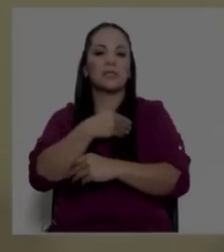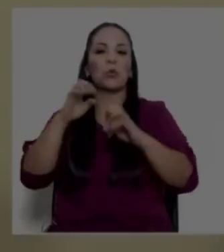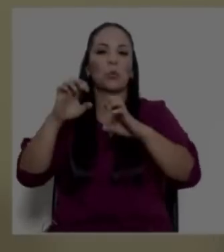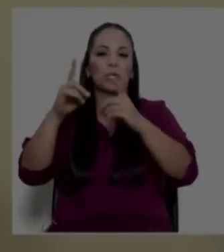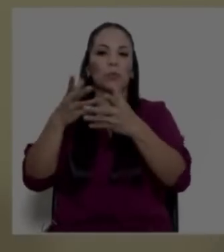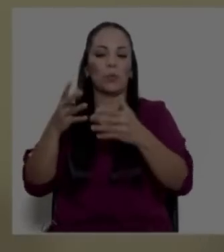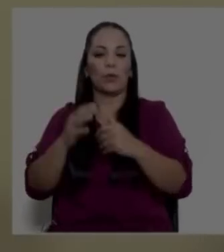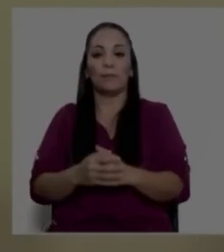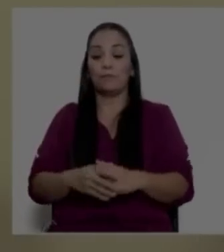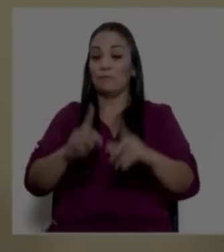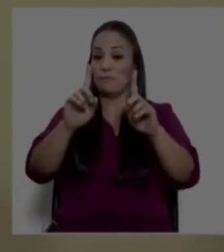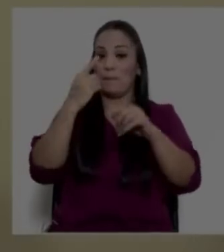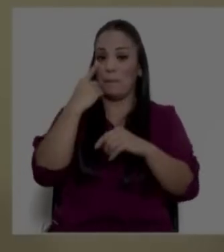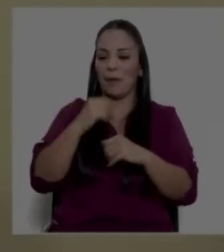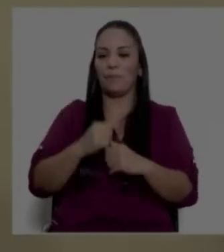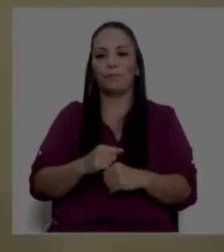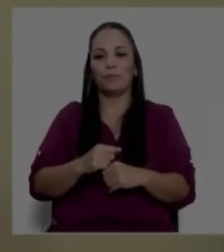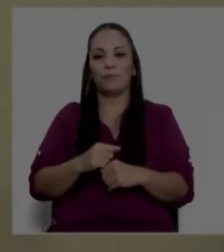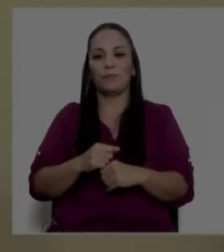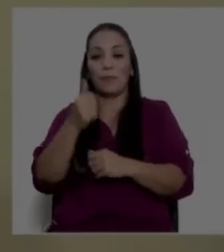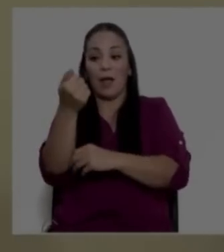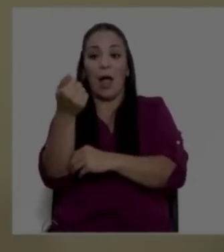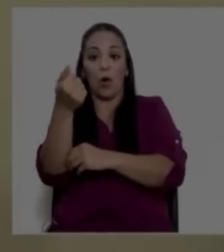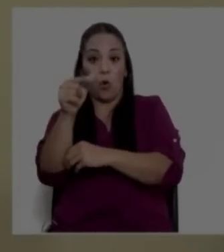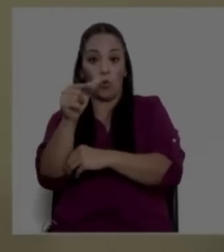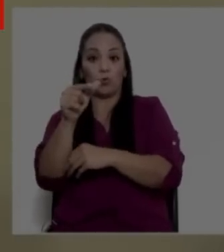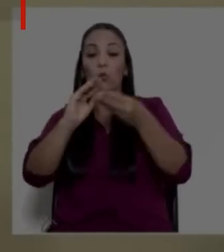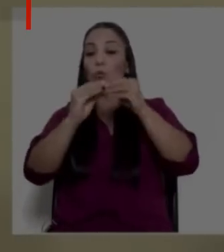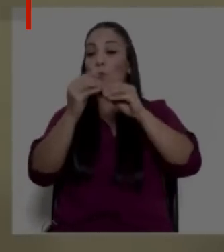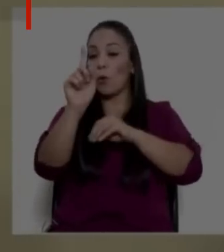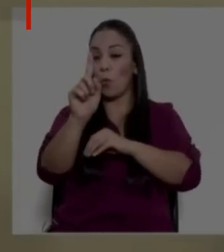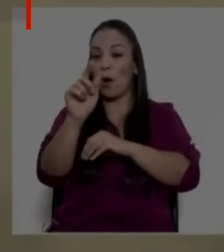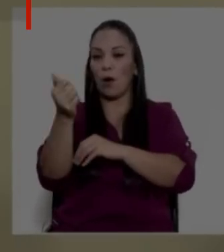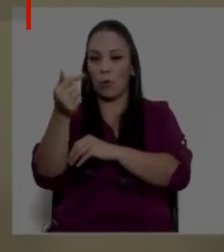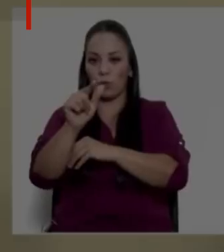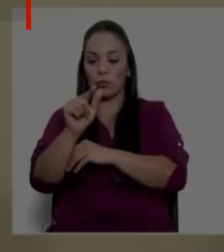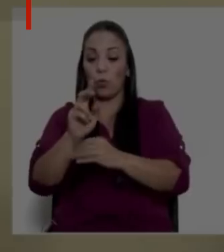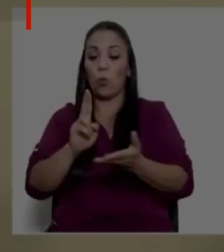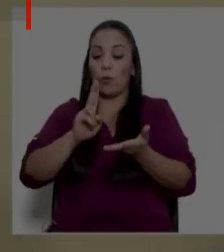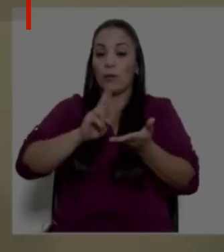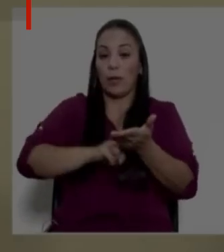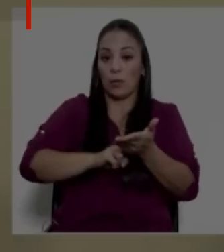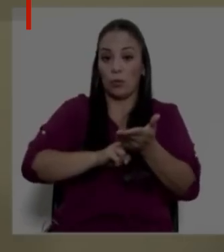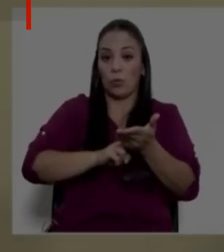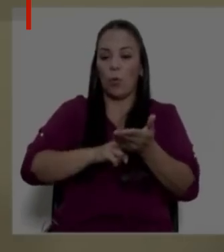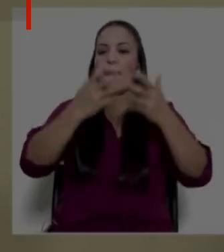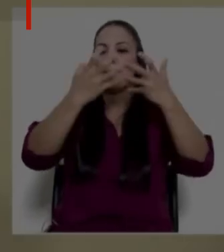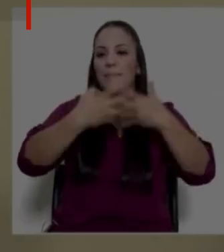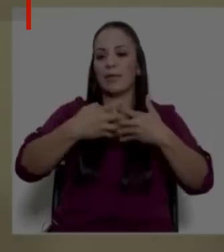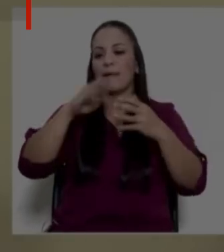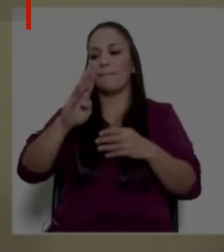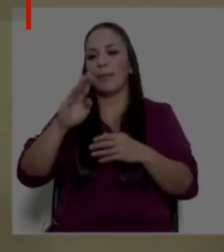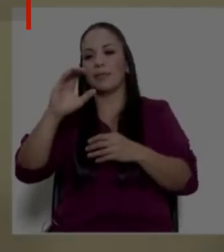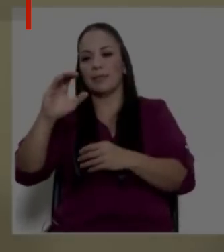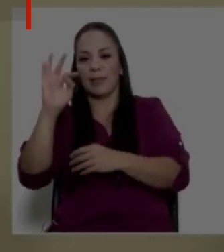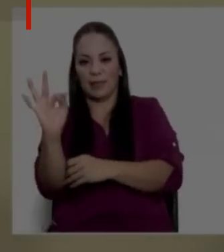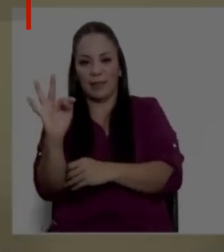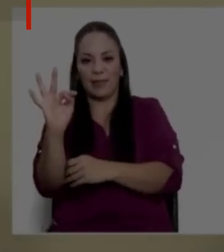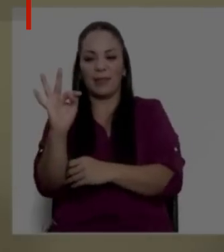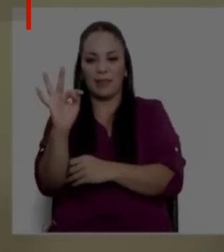A partir del 1 de agosto de este año, el contrato con BCT, donde